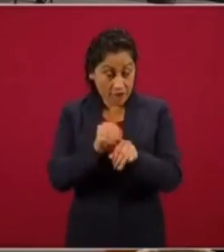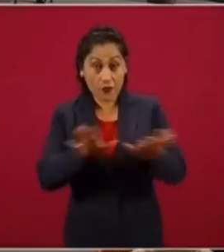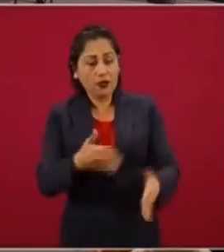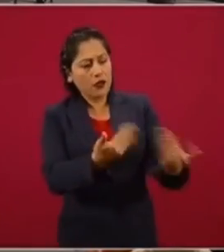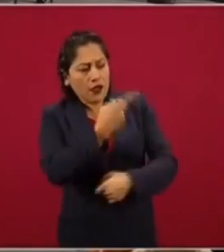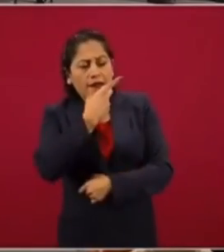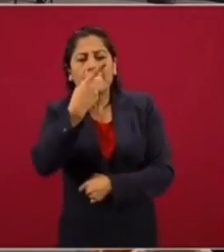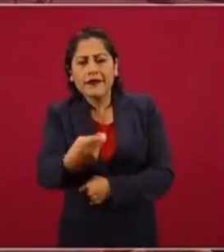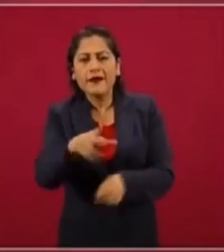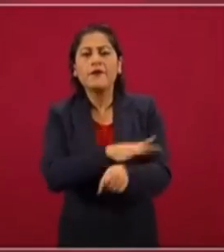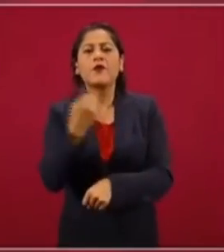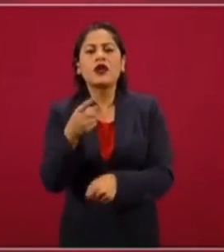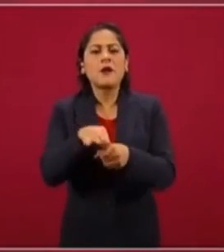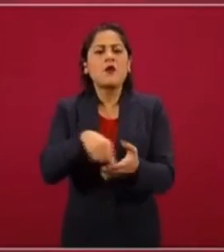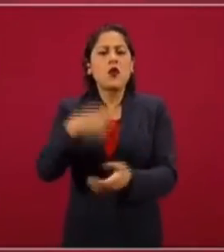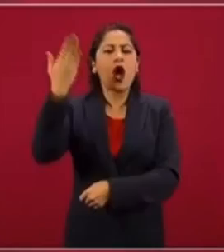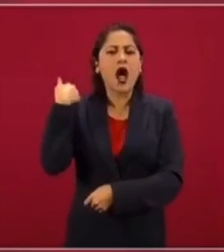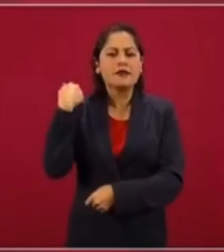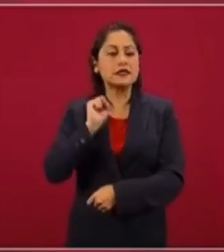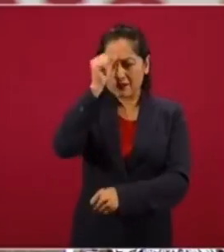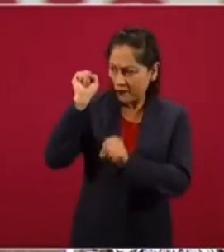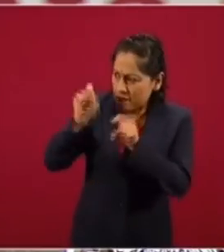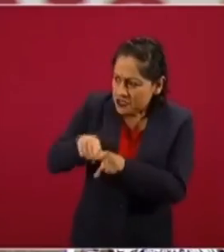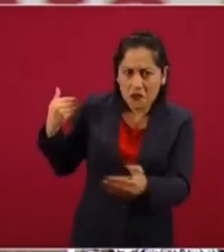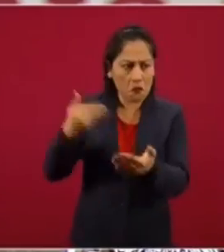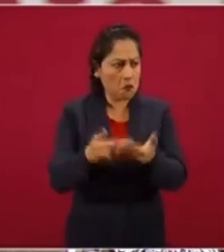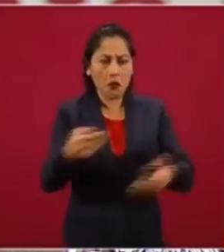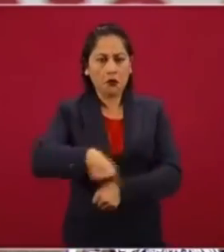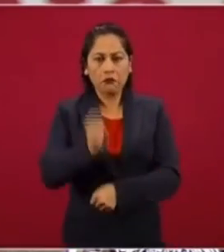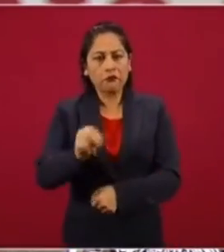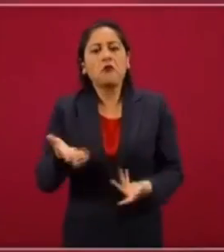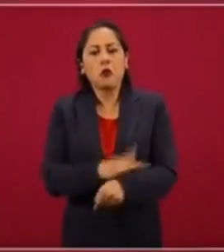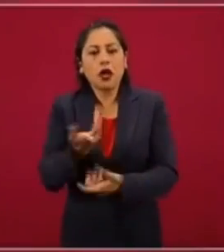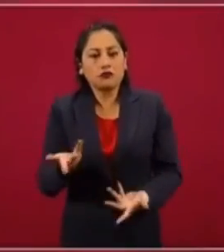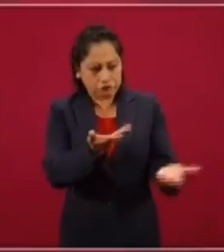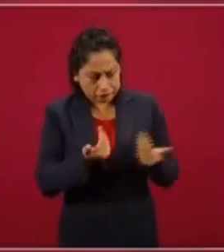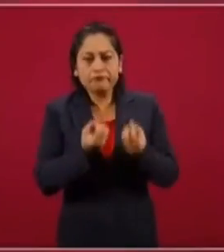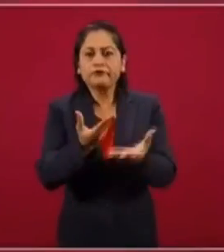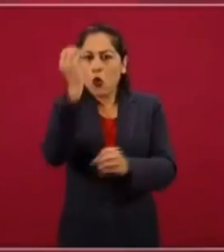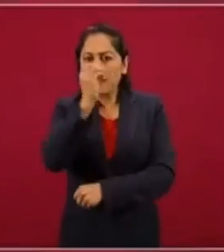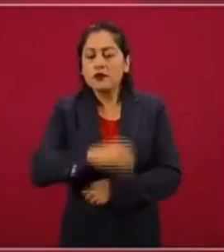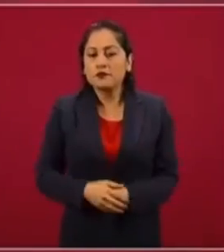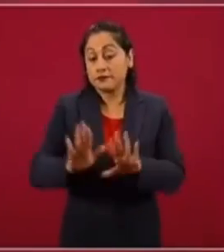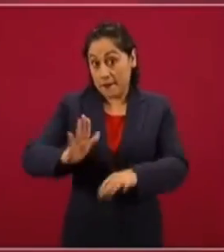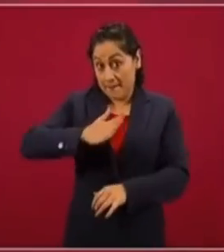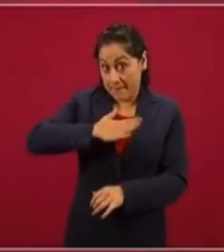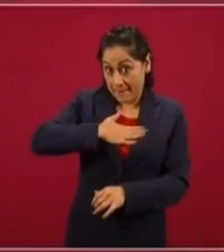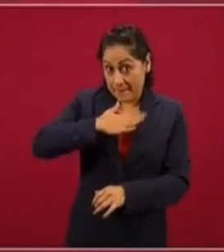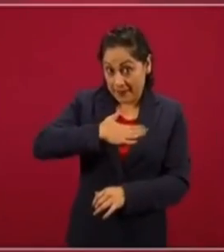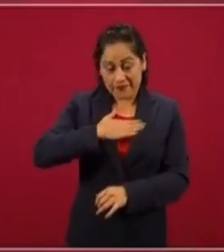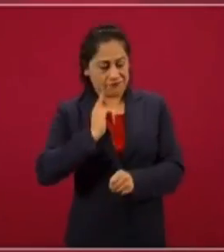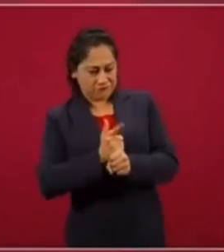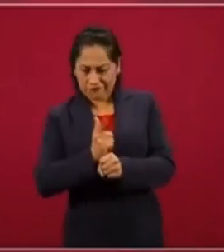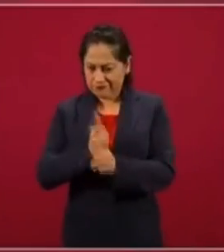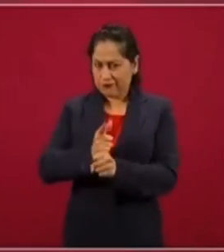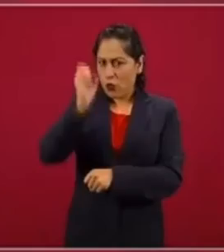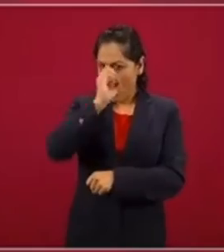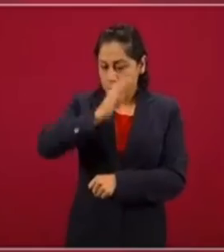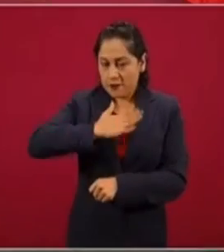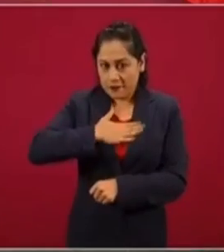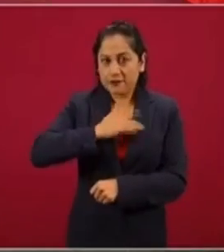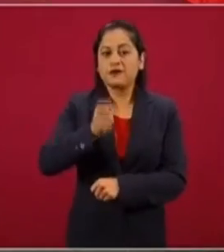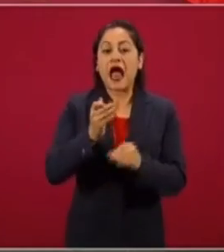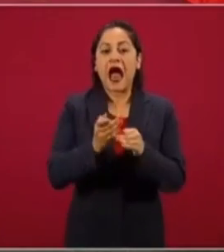esa fórmula? Y ahora, ¿ya no les parece? ¿Por qué cambiaron? Bueno, mi interpretación es de que están usando eso